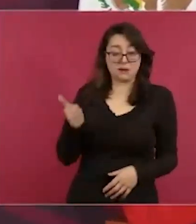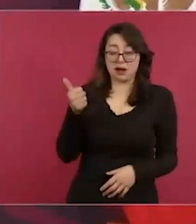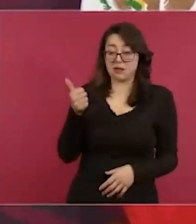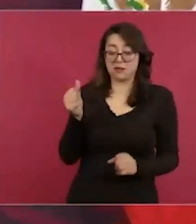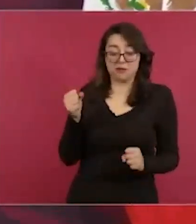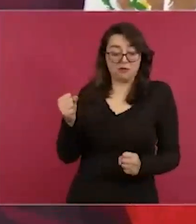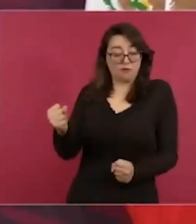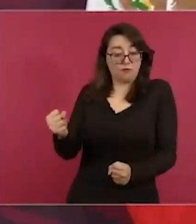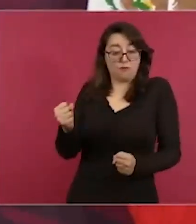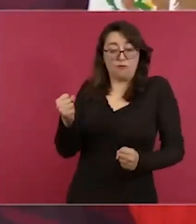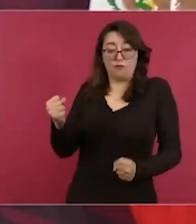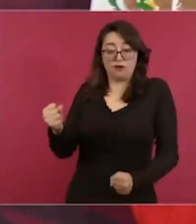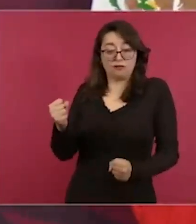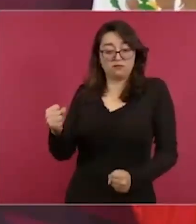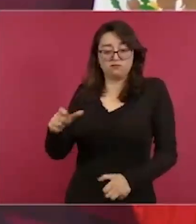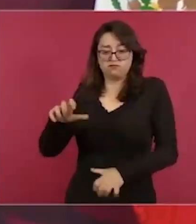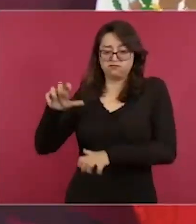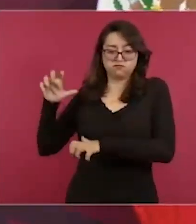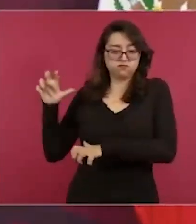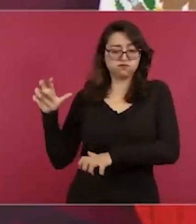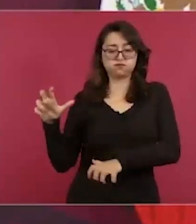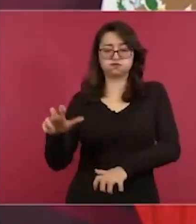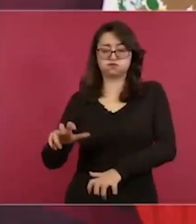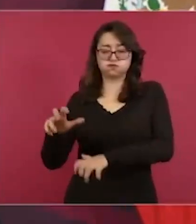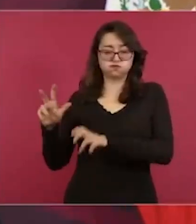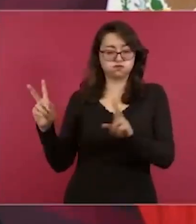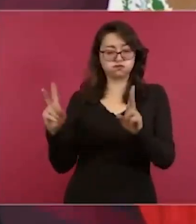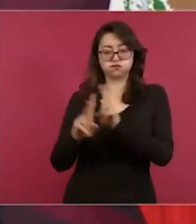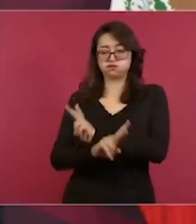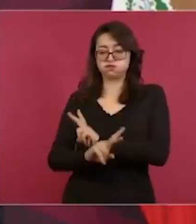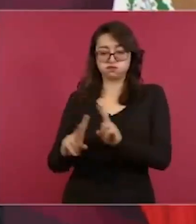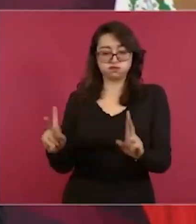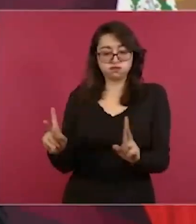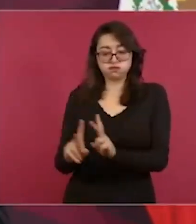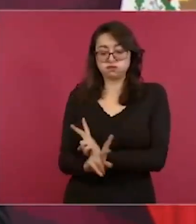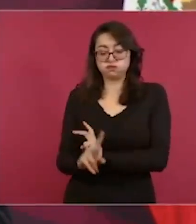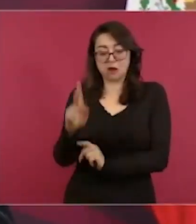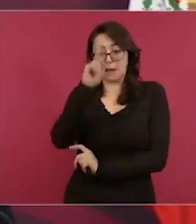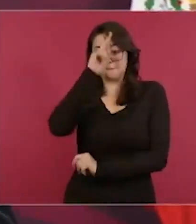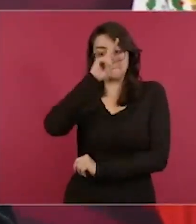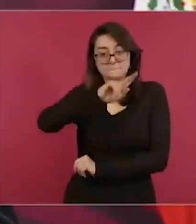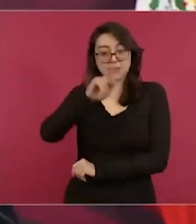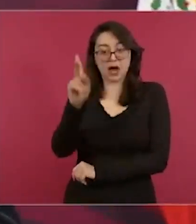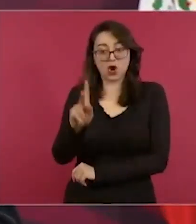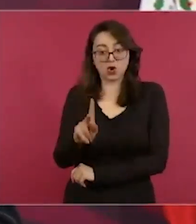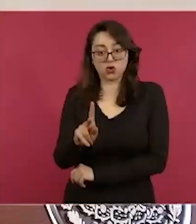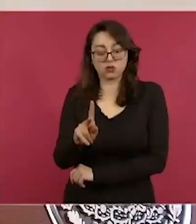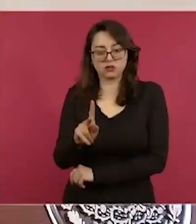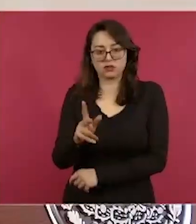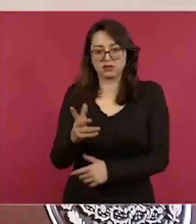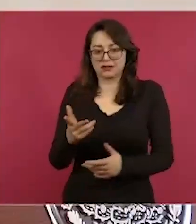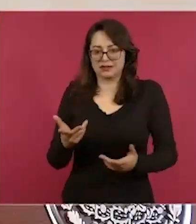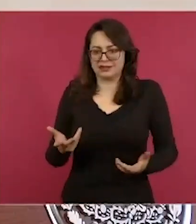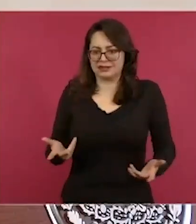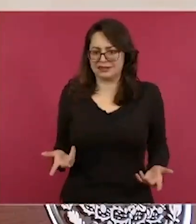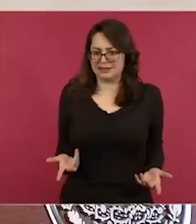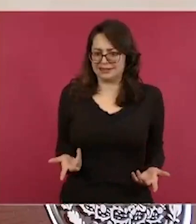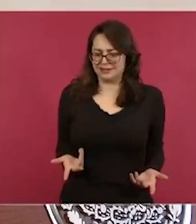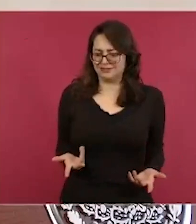de mucha intensidad y tuvo un comportamiento